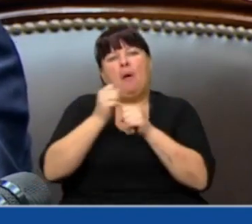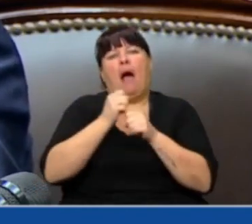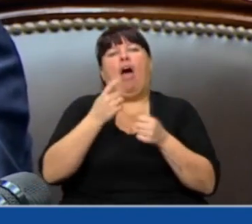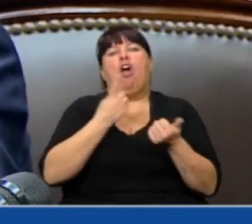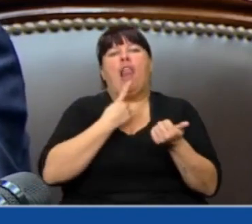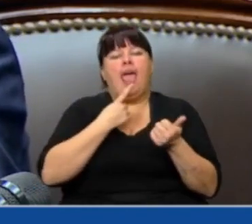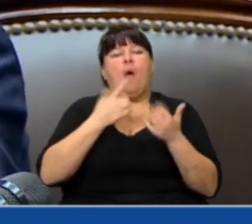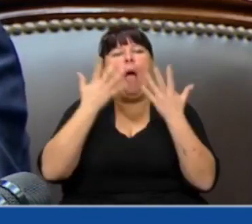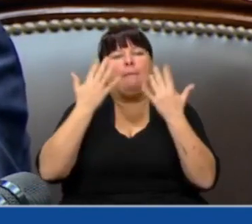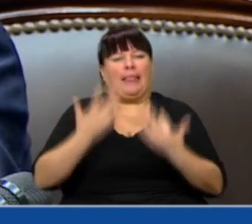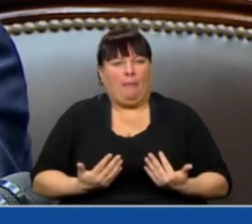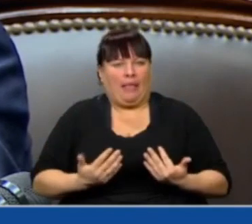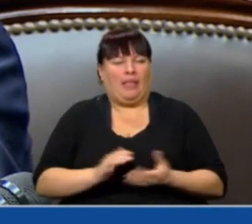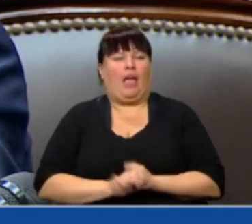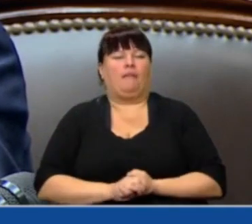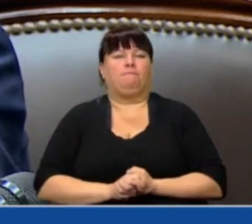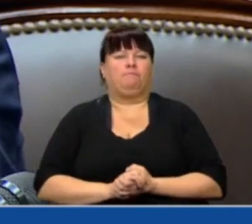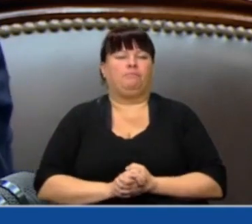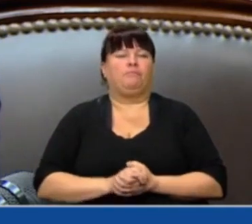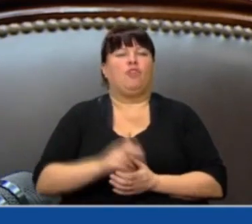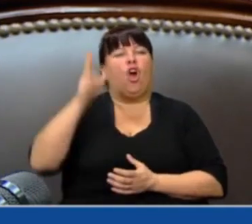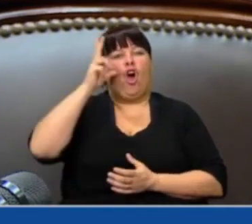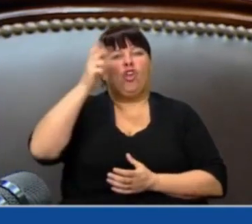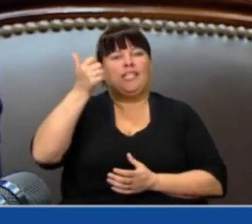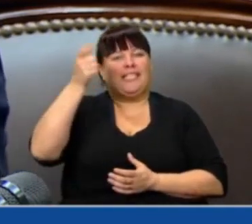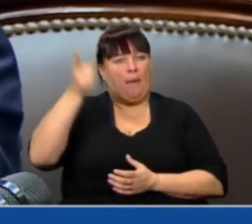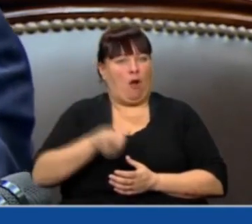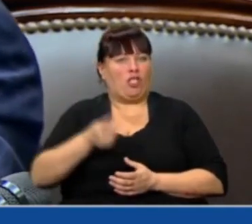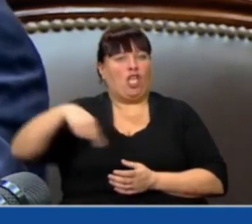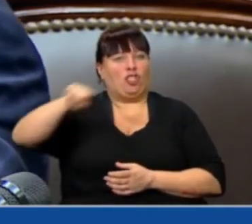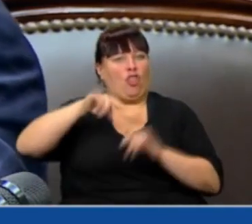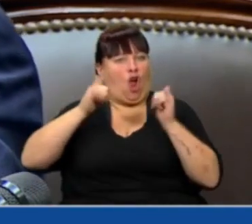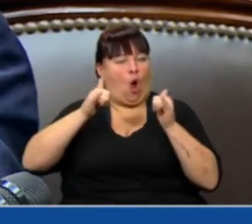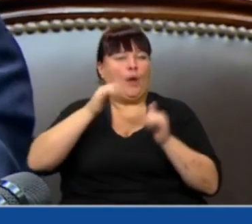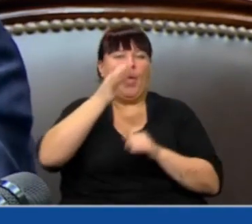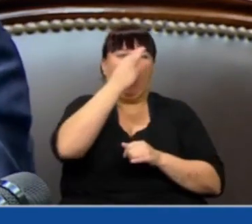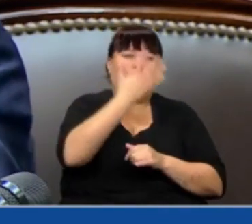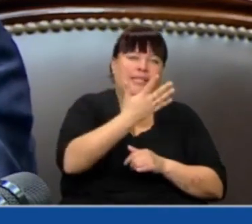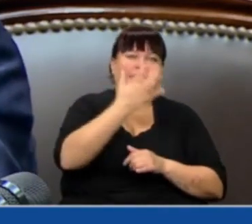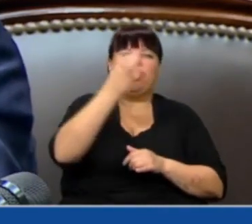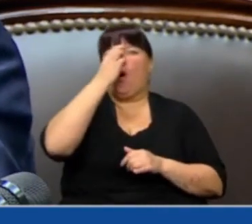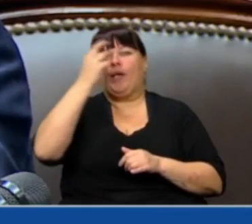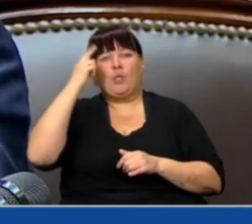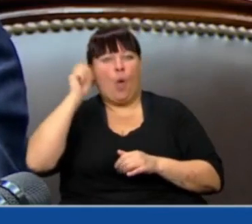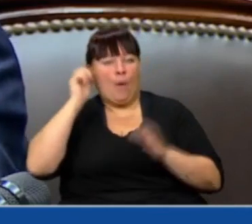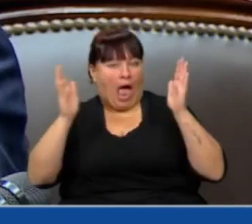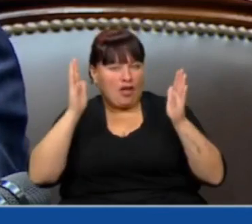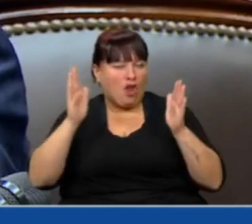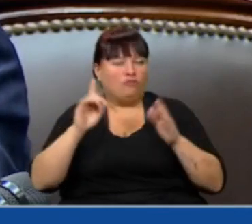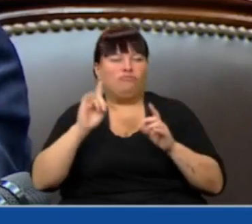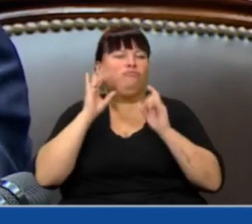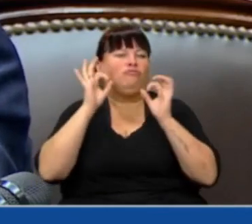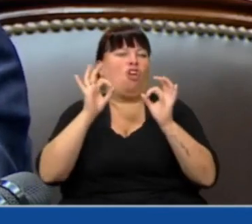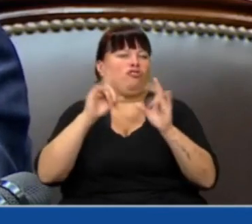lengua y matemática. El 86% de los jóvenes de entre 25 y 29 años no